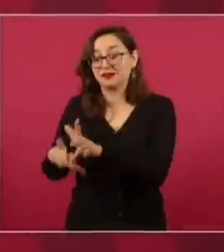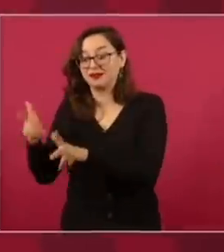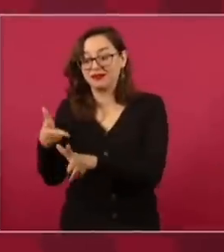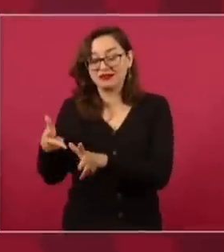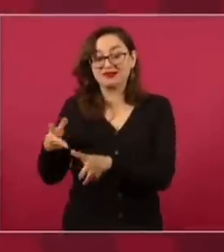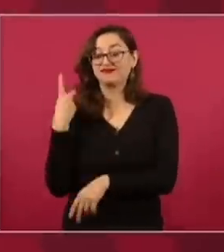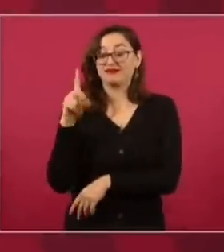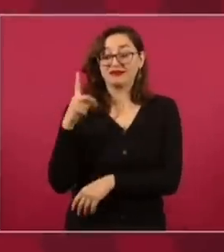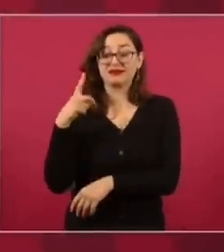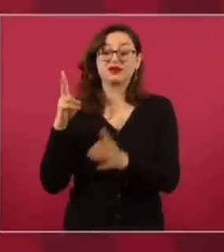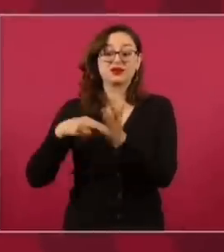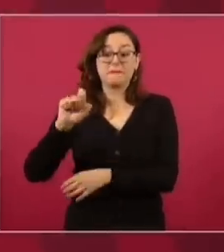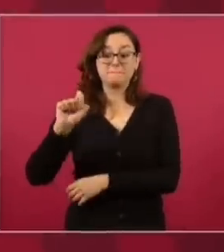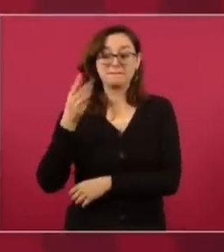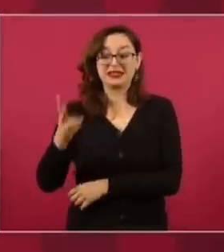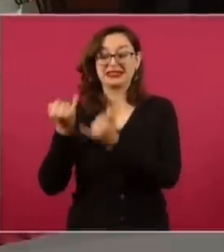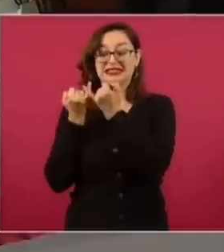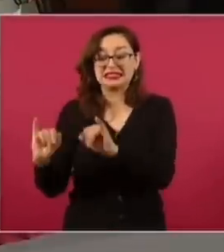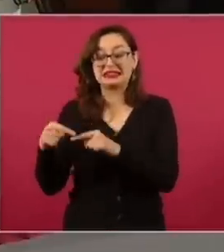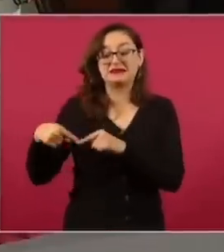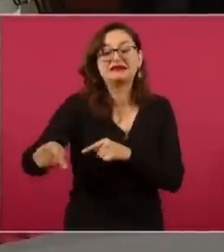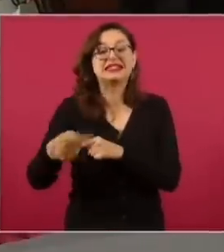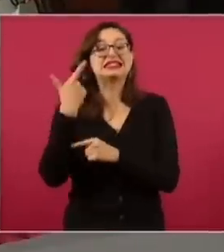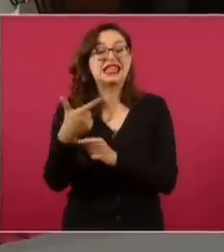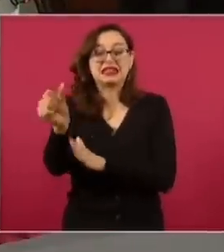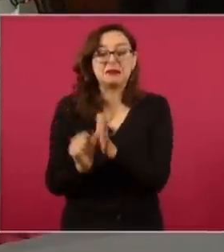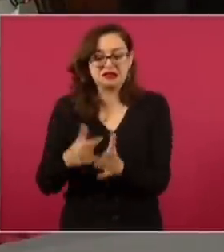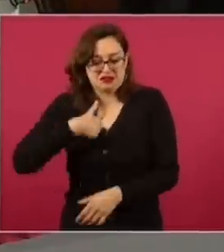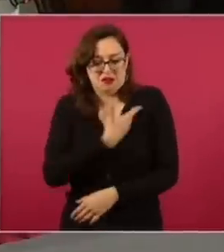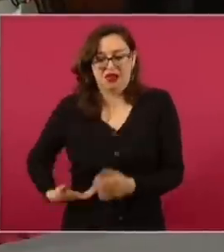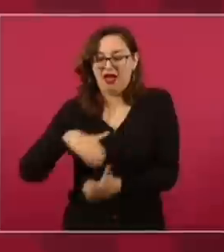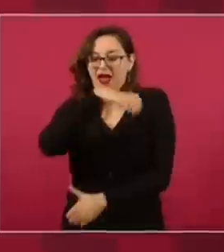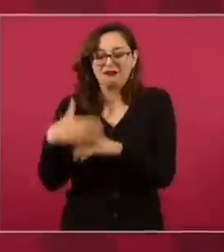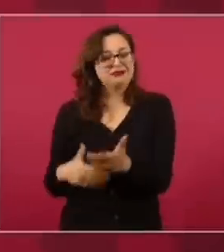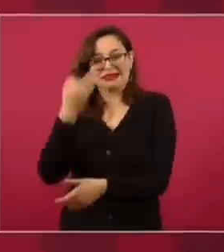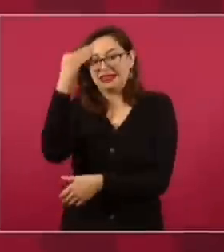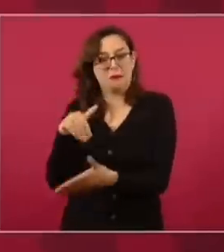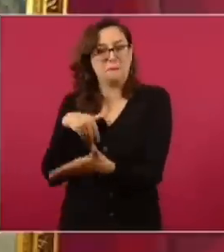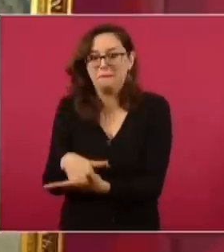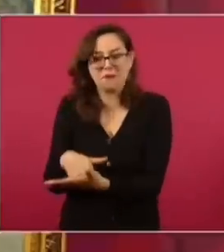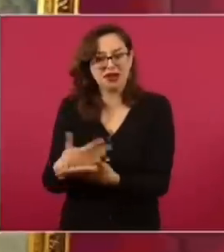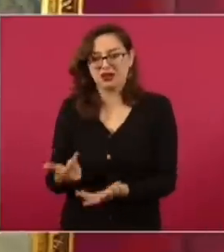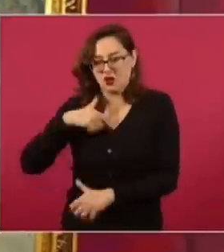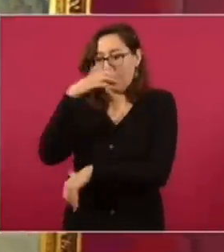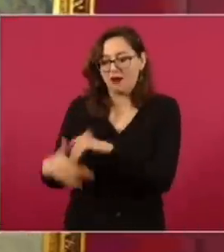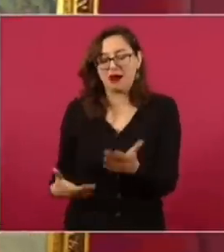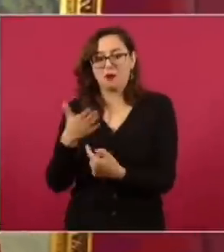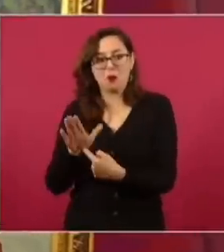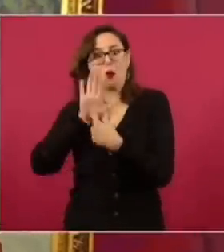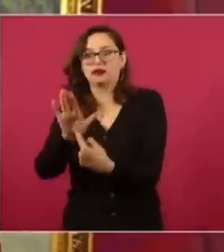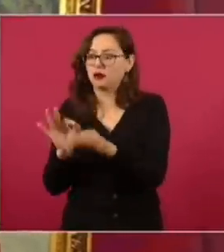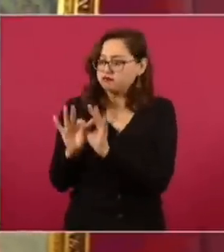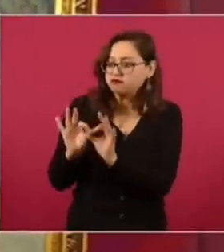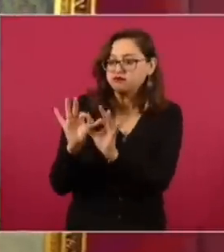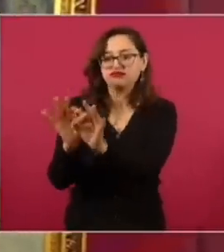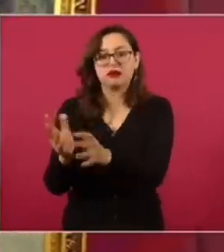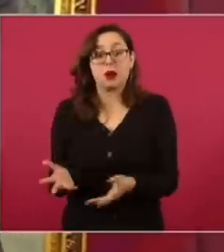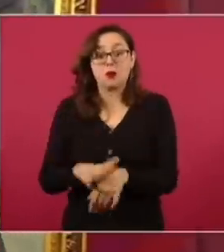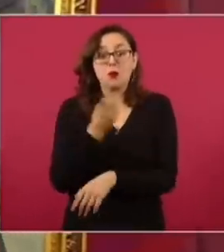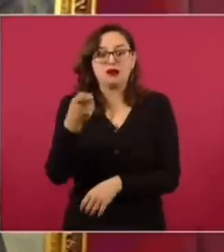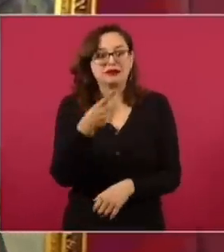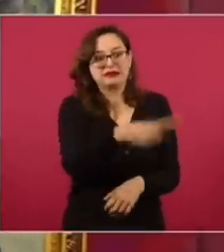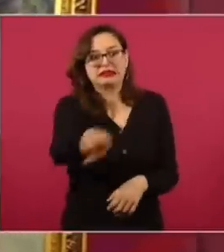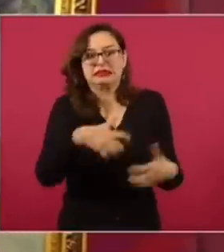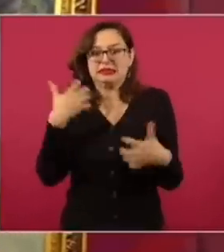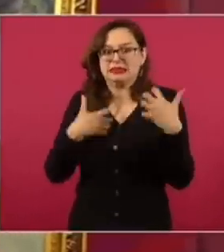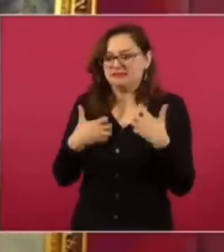del año próximo, me van a faltar creo que siete meses para terminar, entonces ya tenemos el tiempo metido. Entonces, por eso